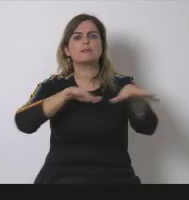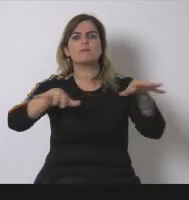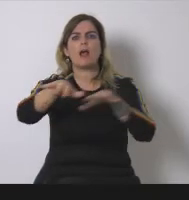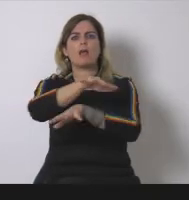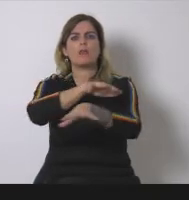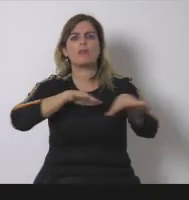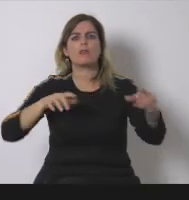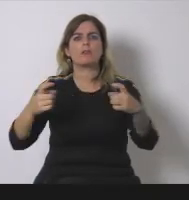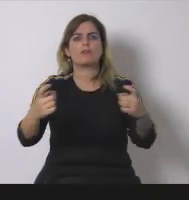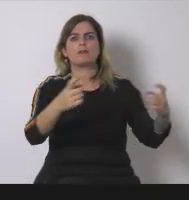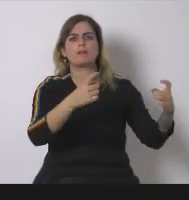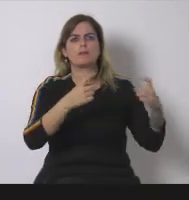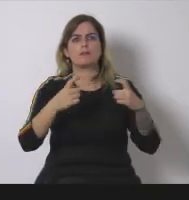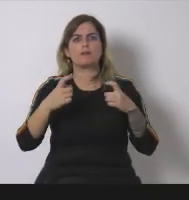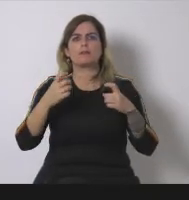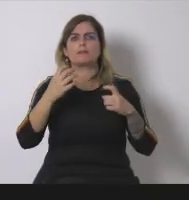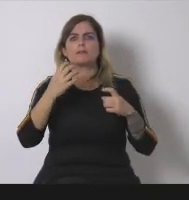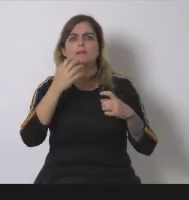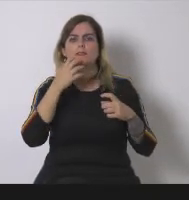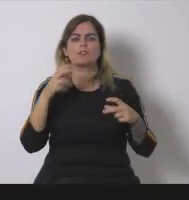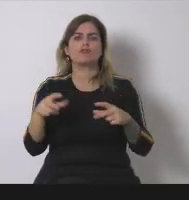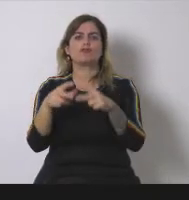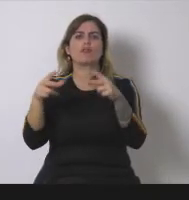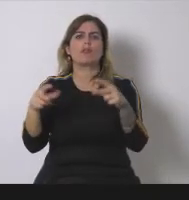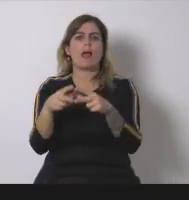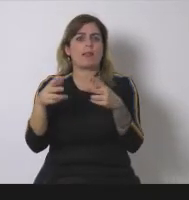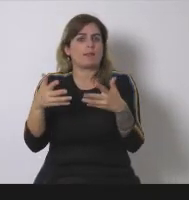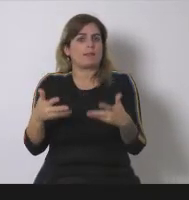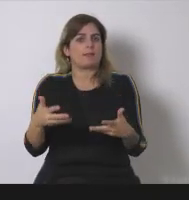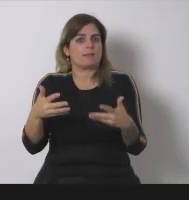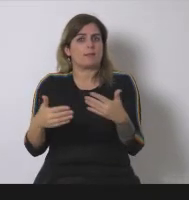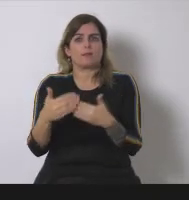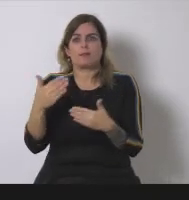equivalente a 12 terawatts de energía la